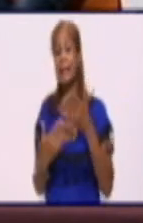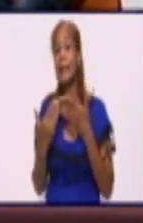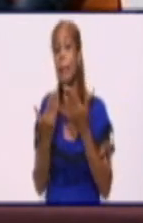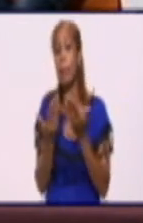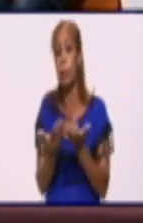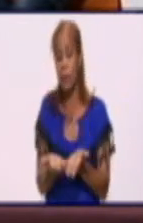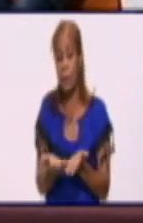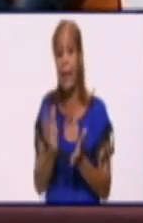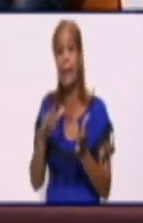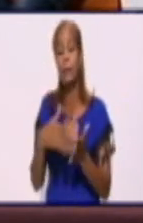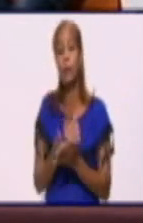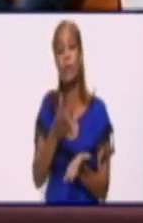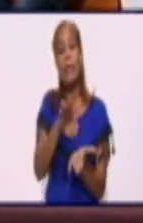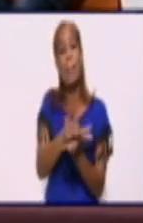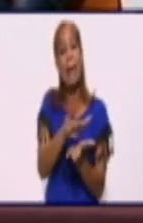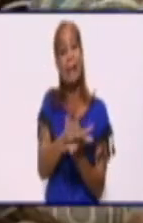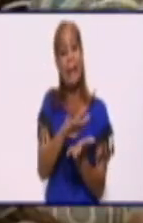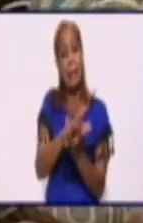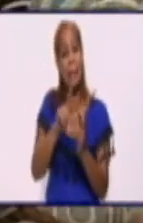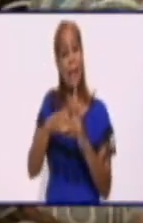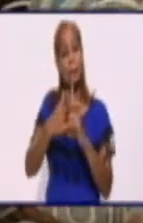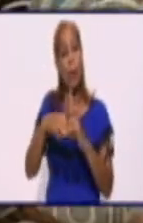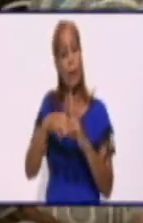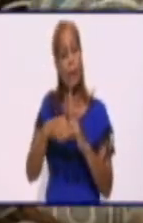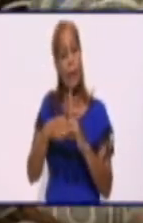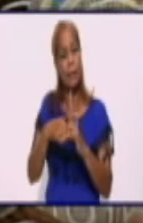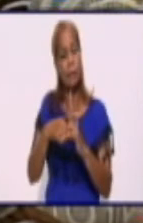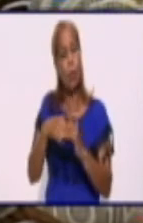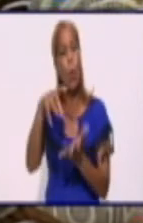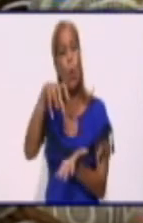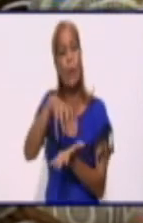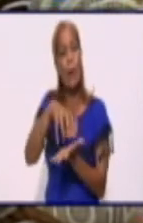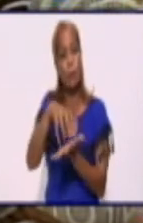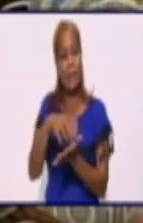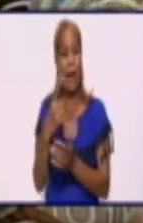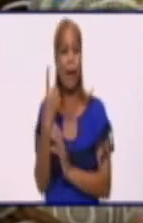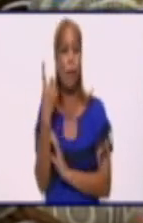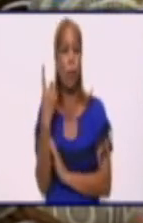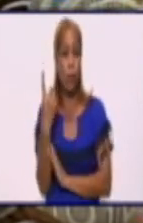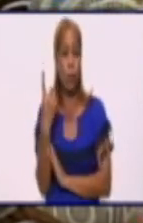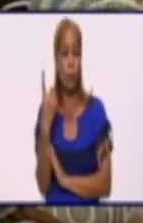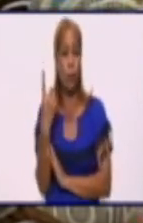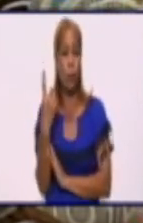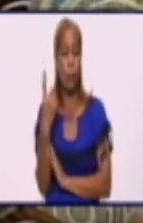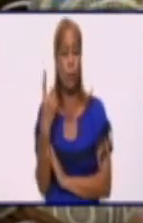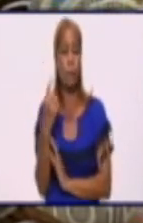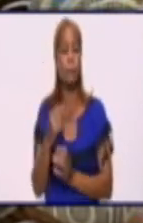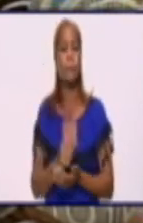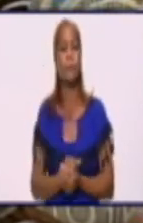mantenimiento la central, la unidad 1 de Felton, la de Lidio Ramón Pérez.